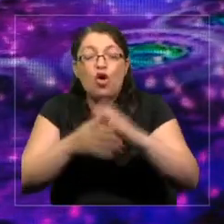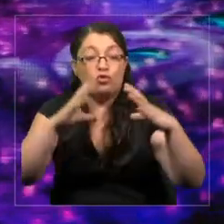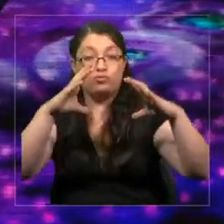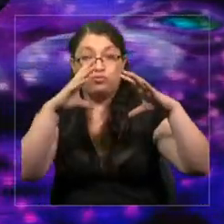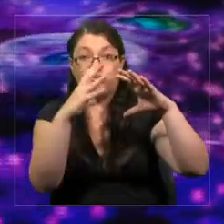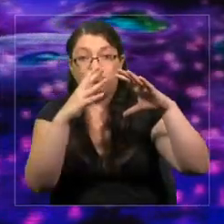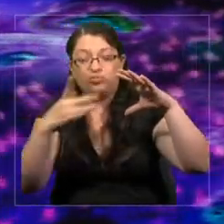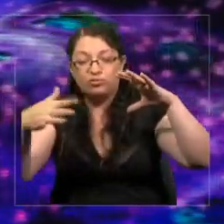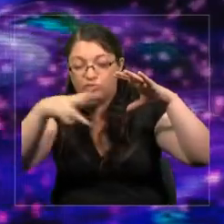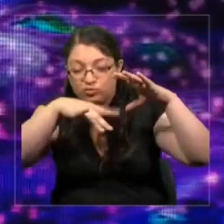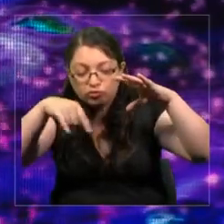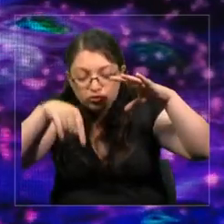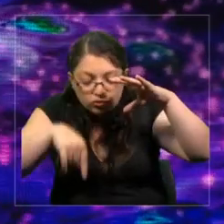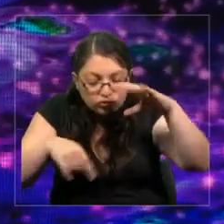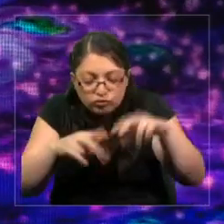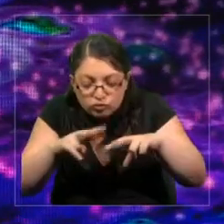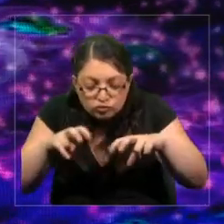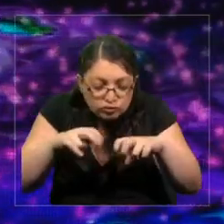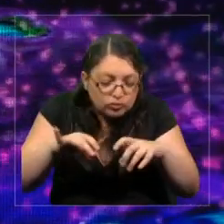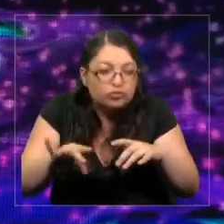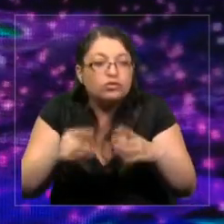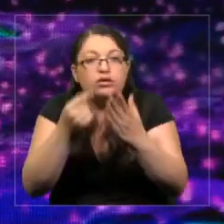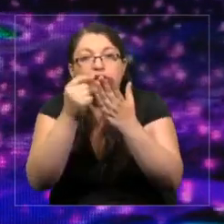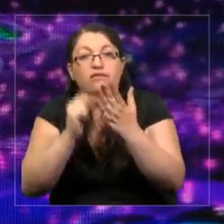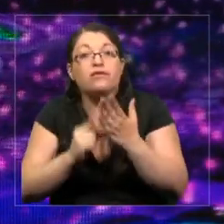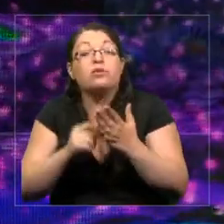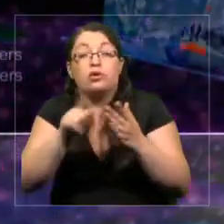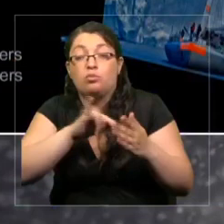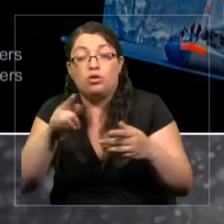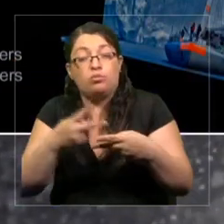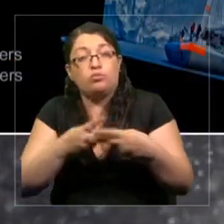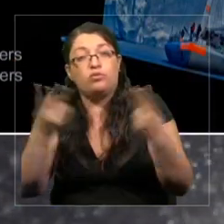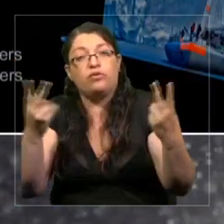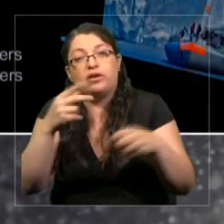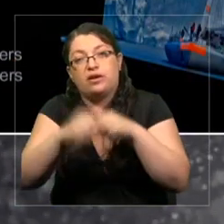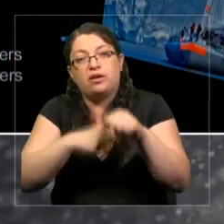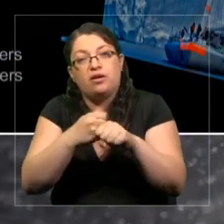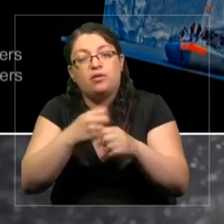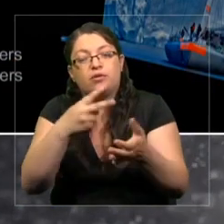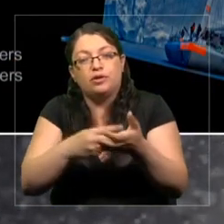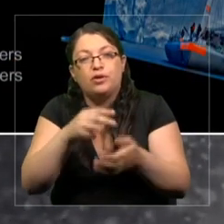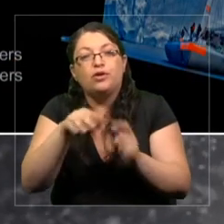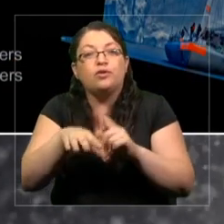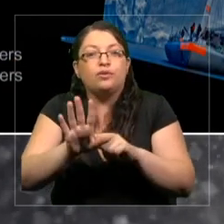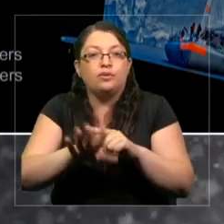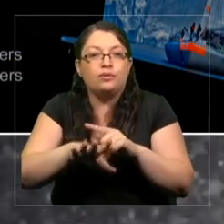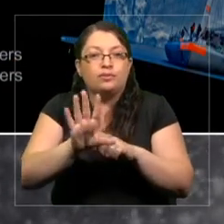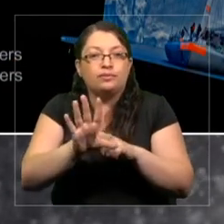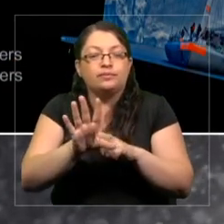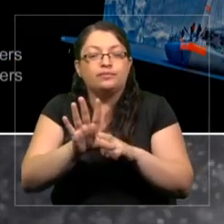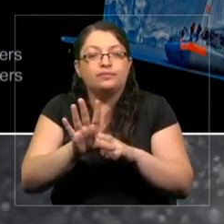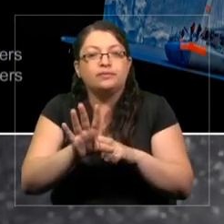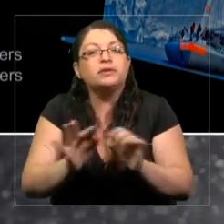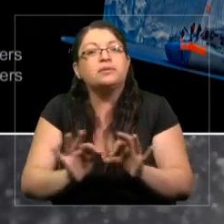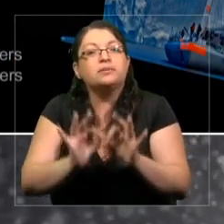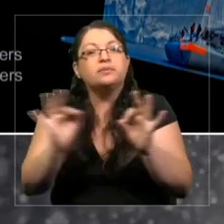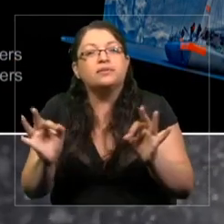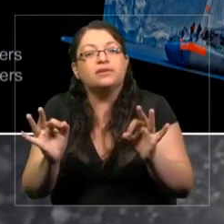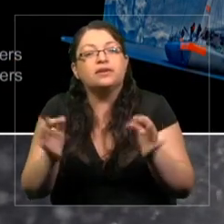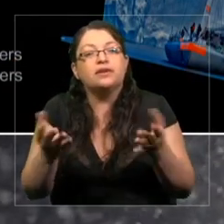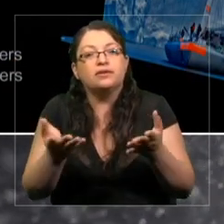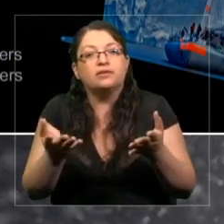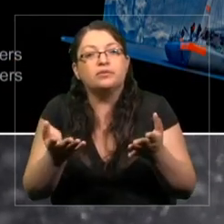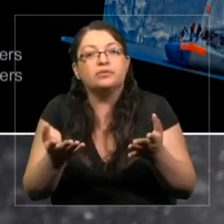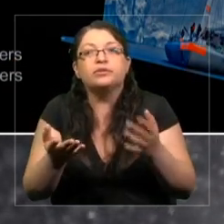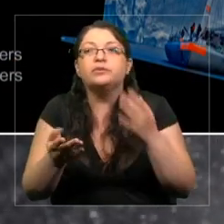y pudimos publicar en 2015, especialmente a través de Science, este